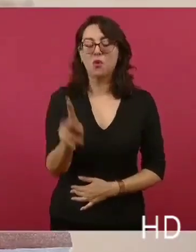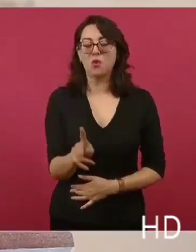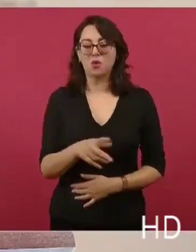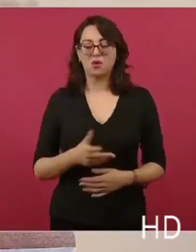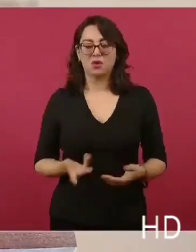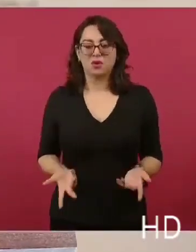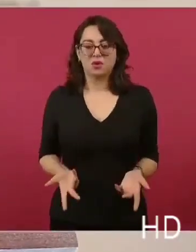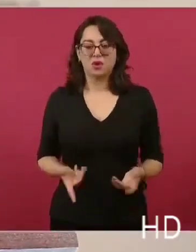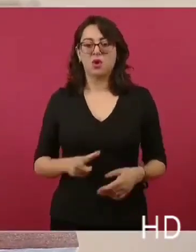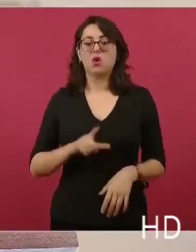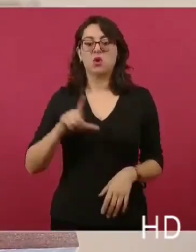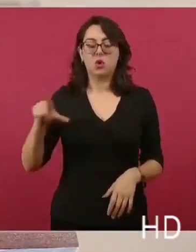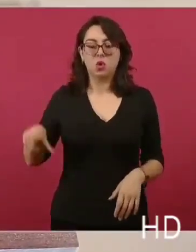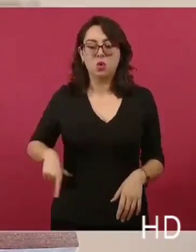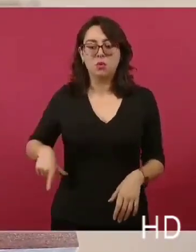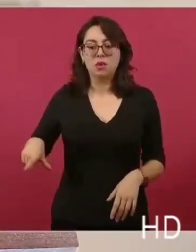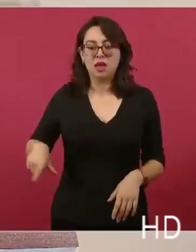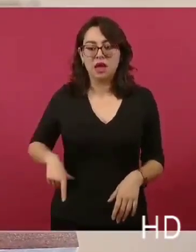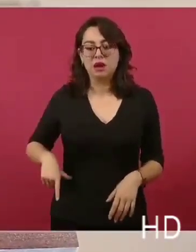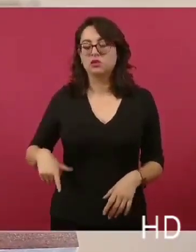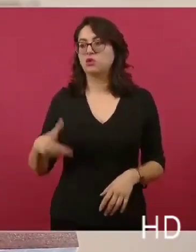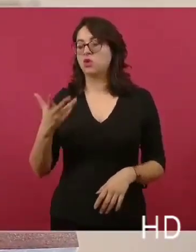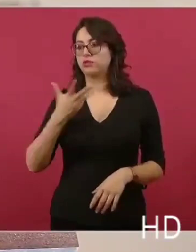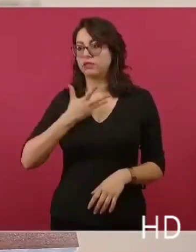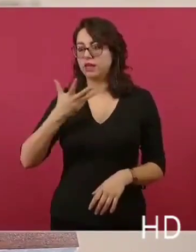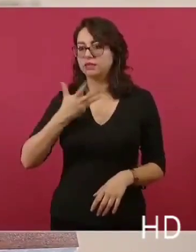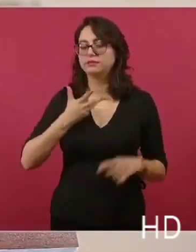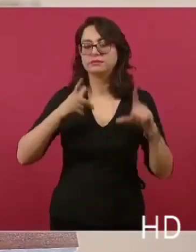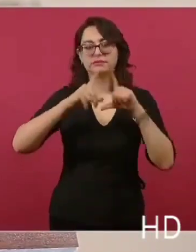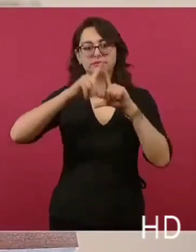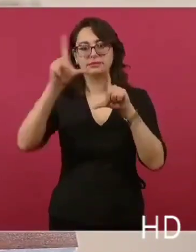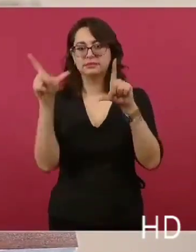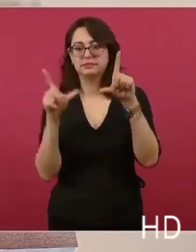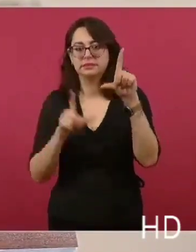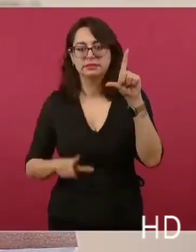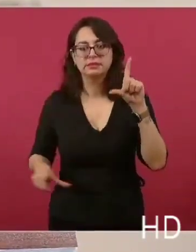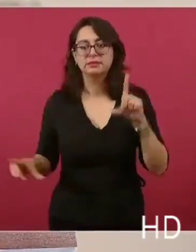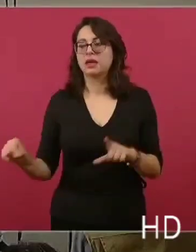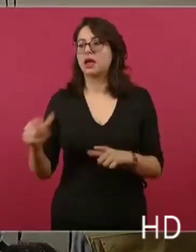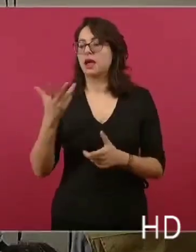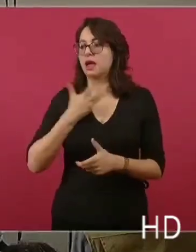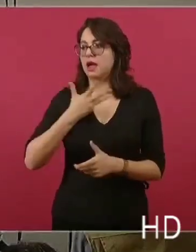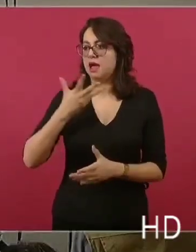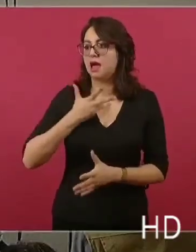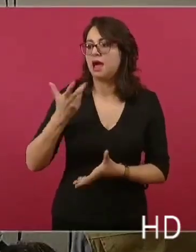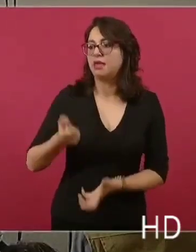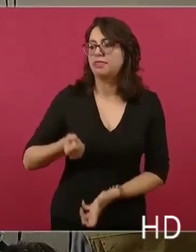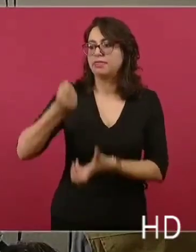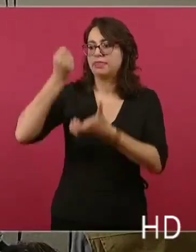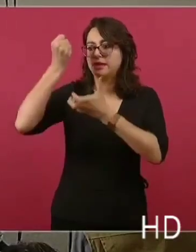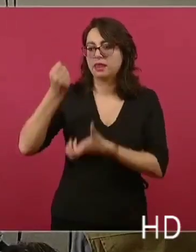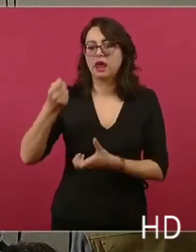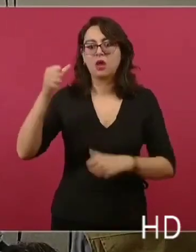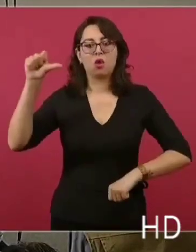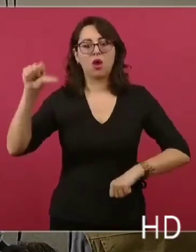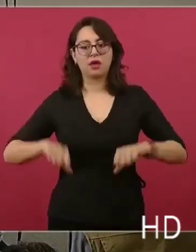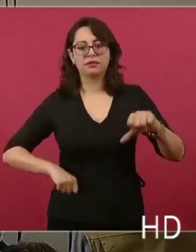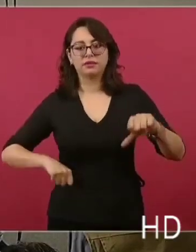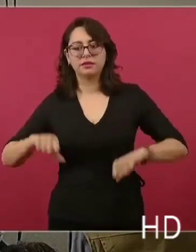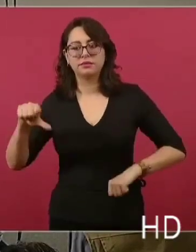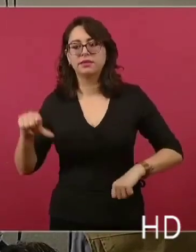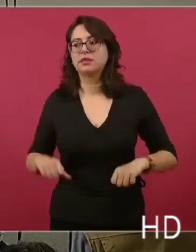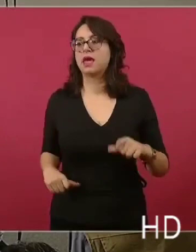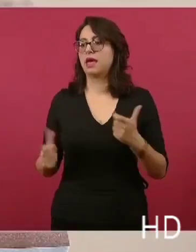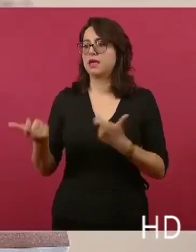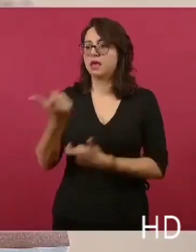mayor presencia, mayores recursos, mayor injerencia en todas las actividades económicas,